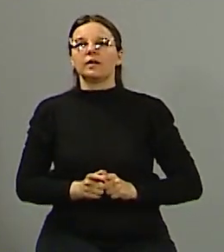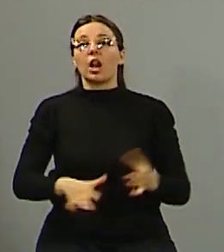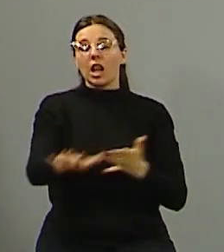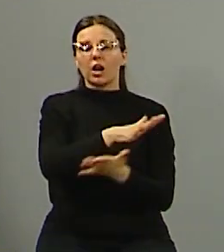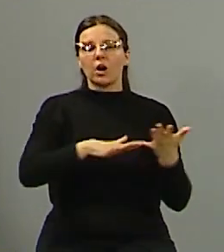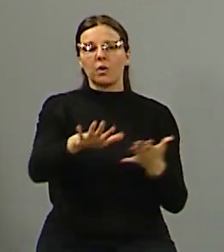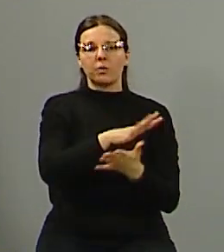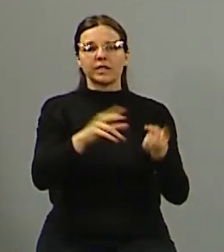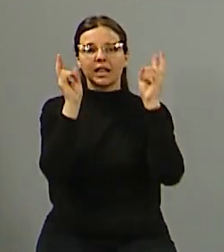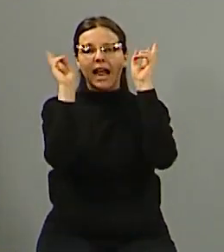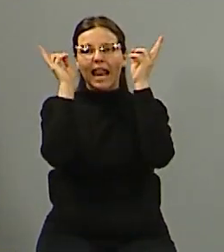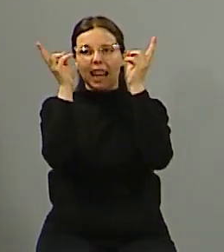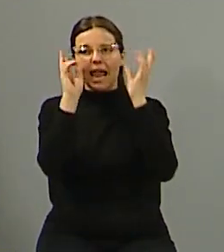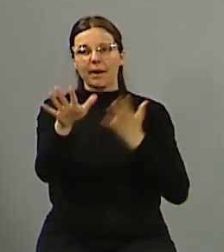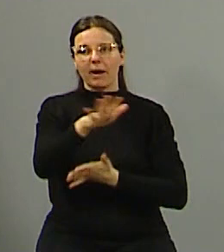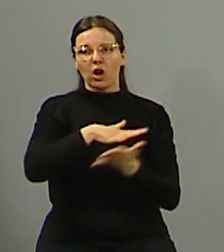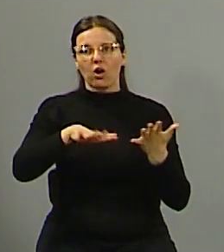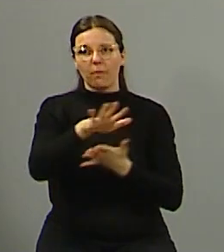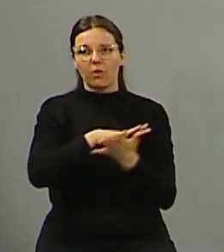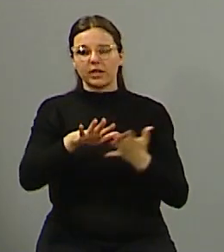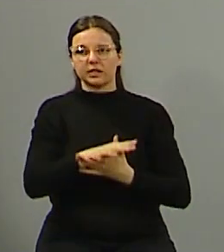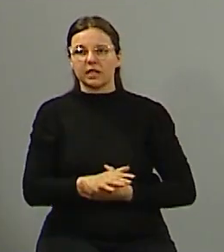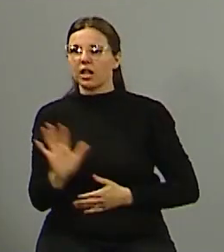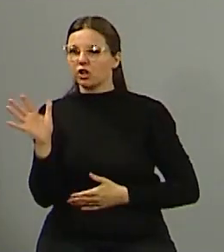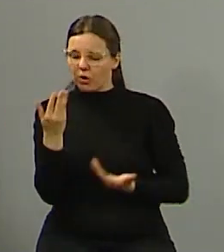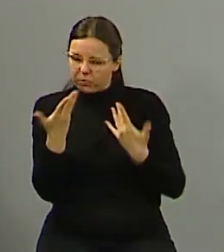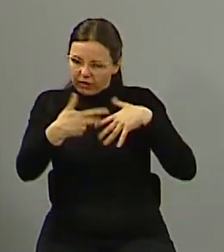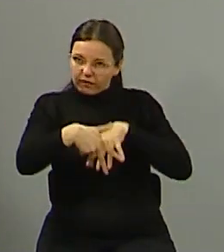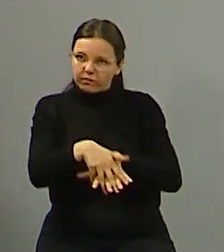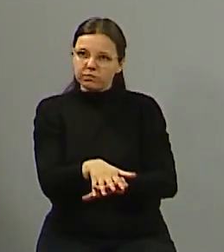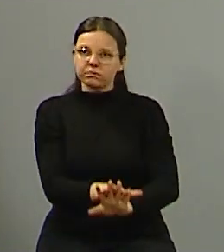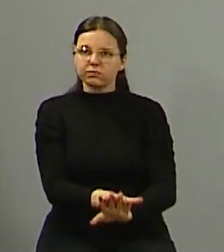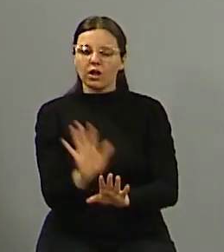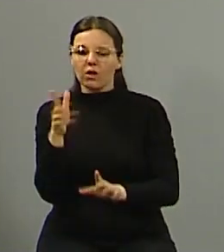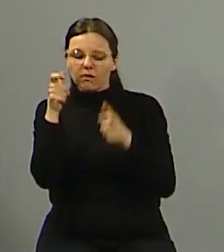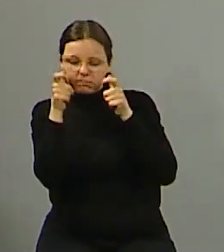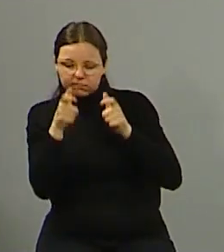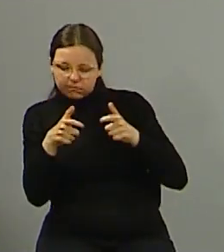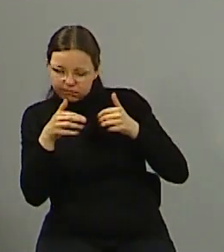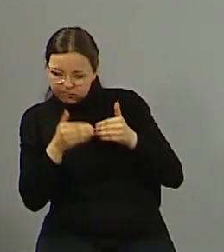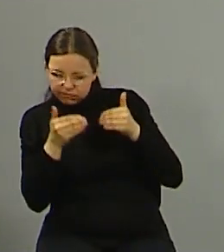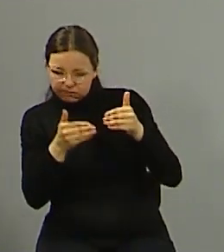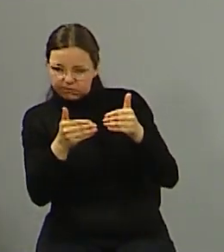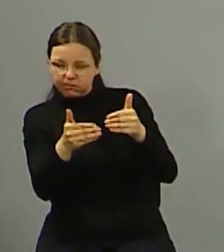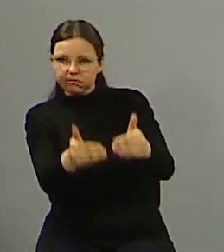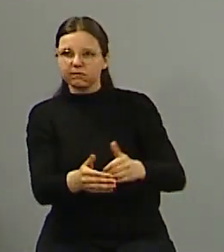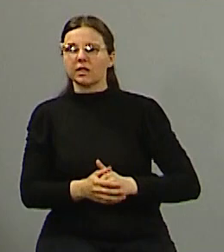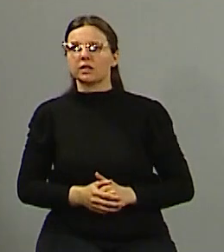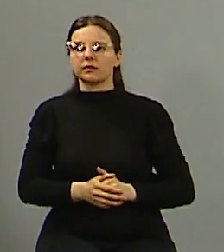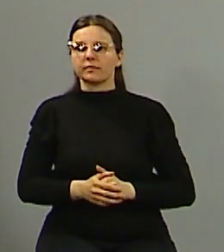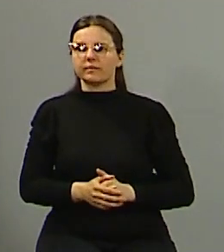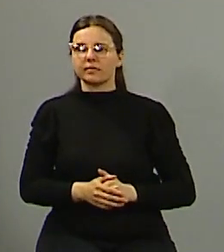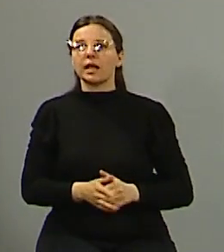lo que hoy día más fuerte hace que se articule y se pueda hacer un seguimiento y una inteligencia respecto del